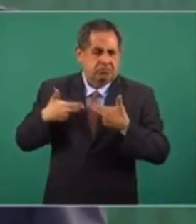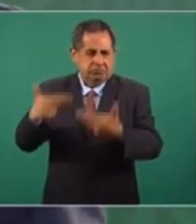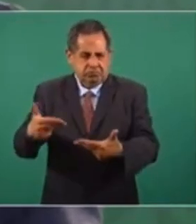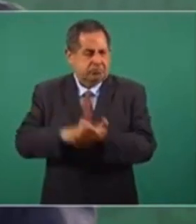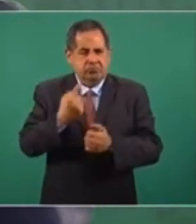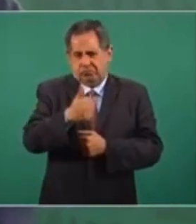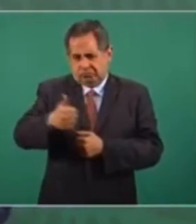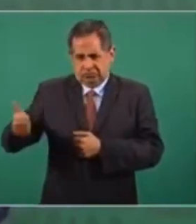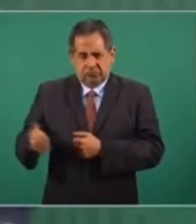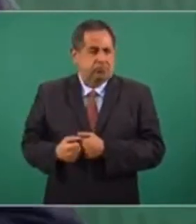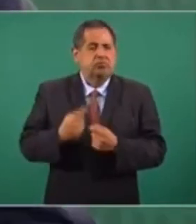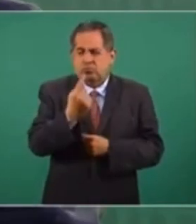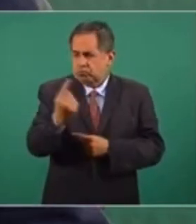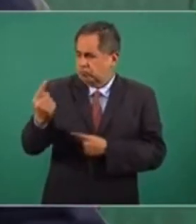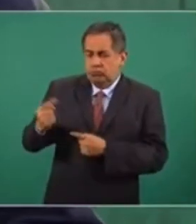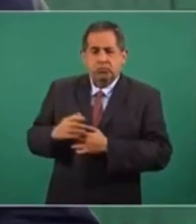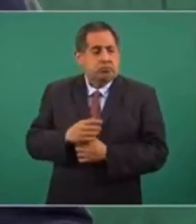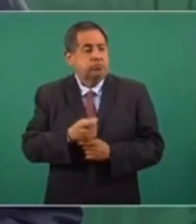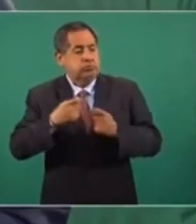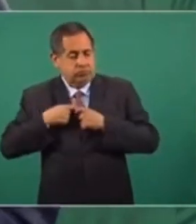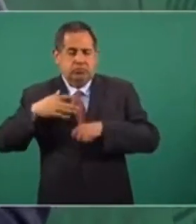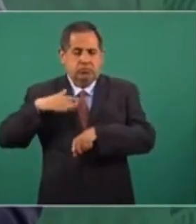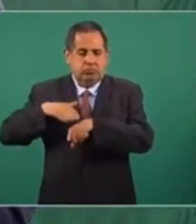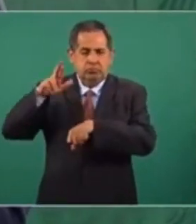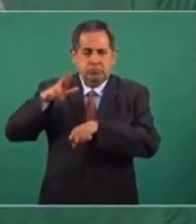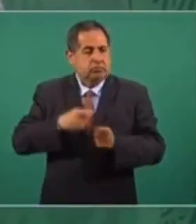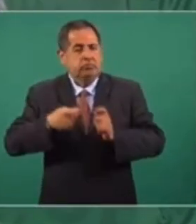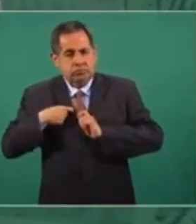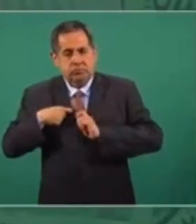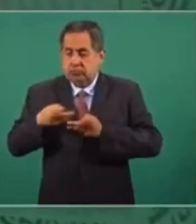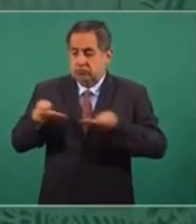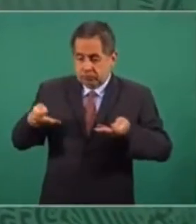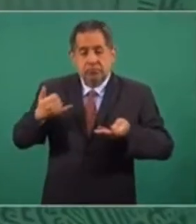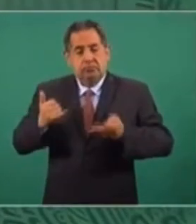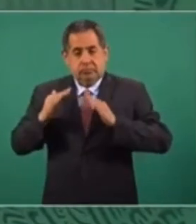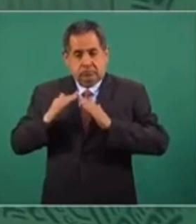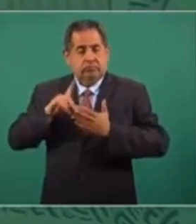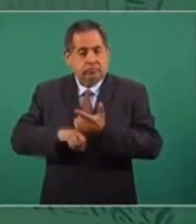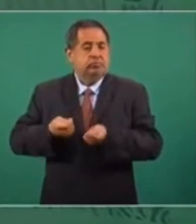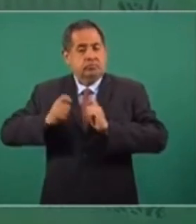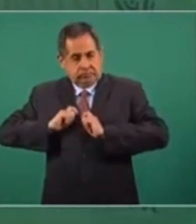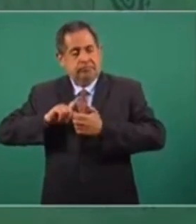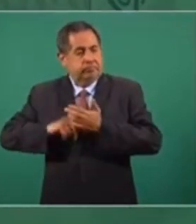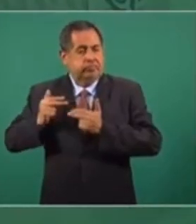una porción. A me tocó por ser el mayor, no solo el terreno, sino la casa donde ellos vivían.